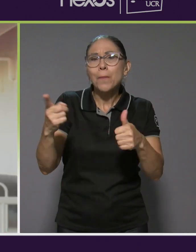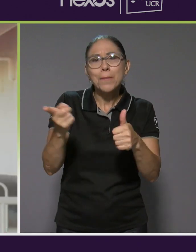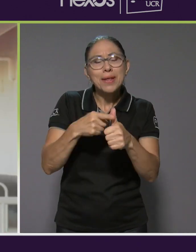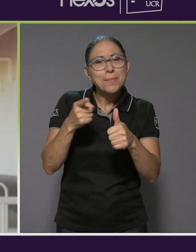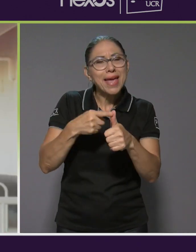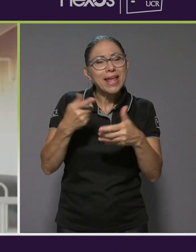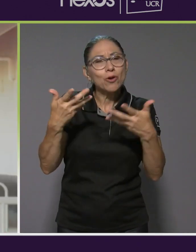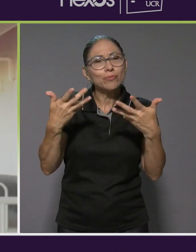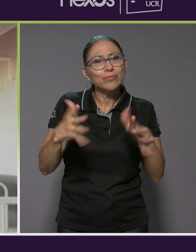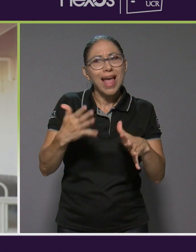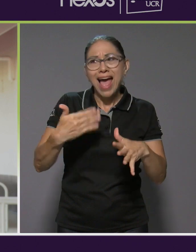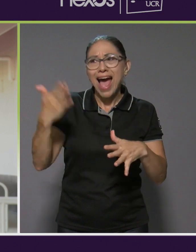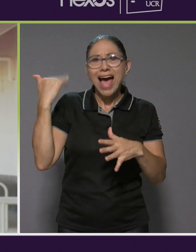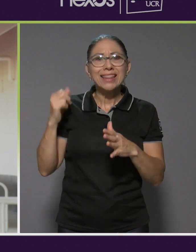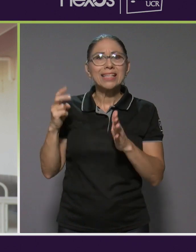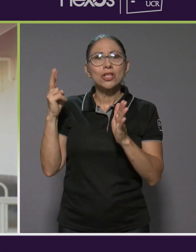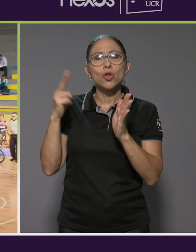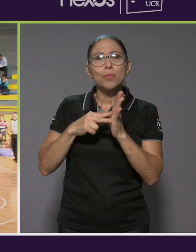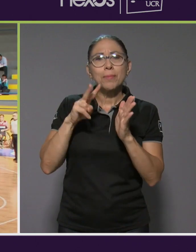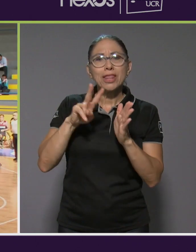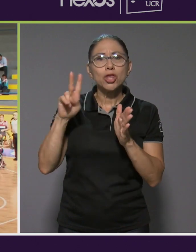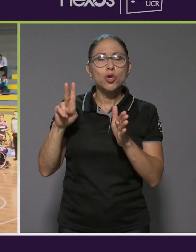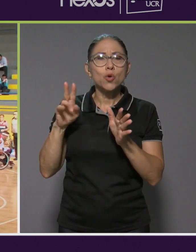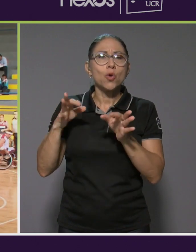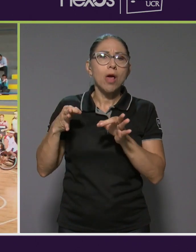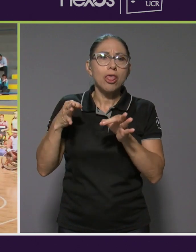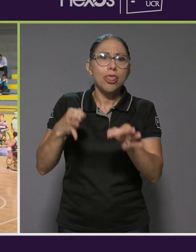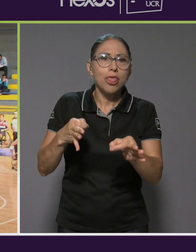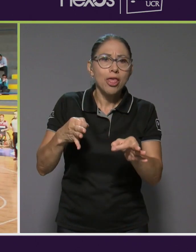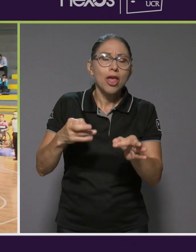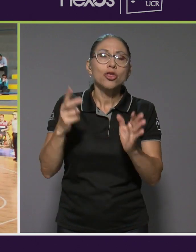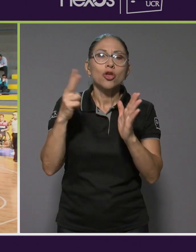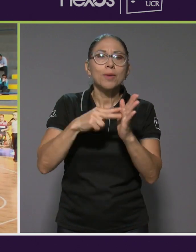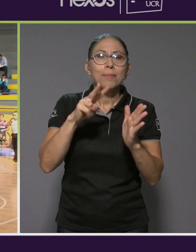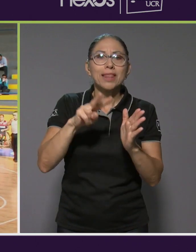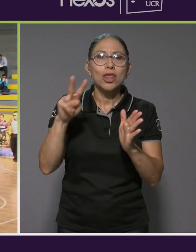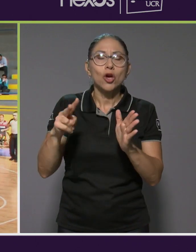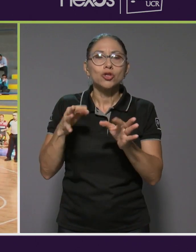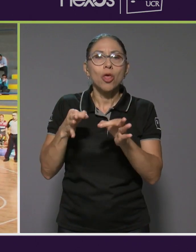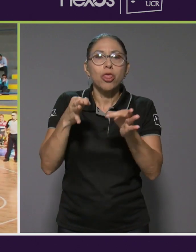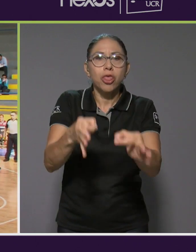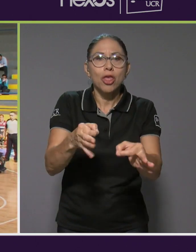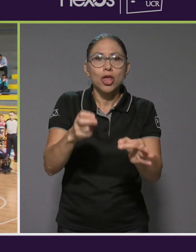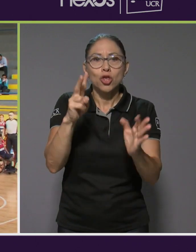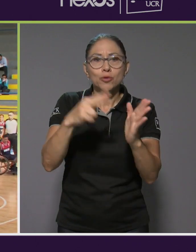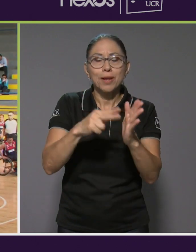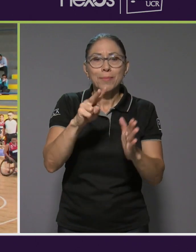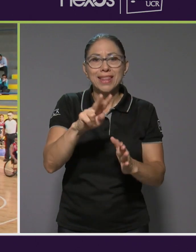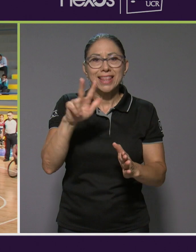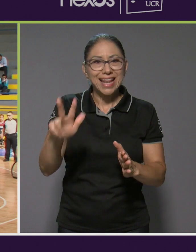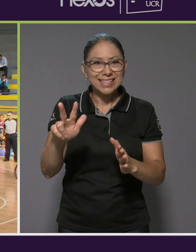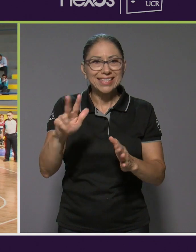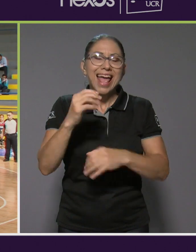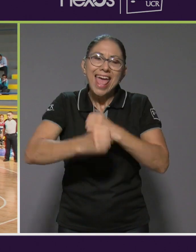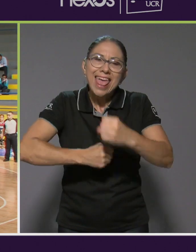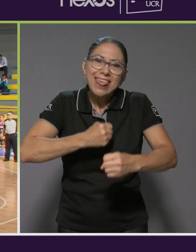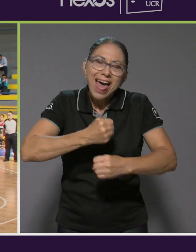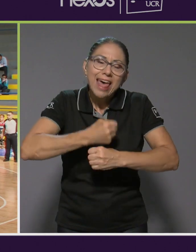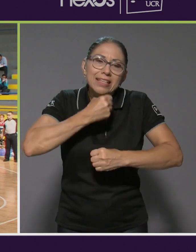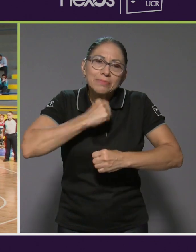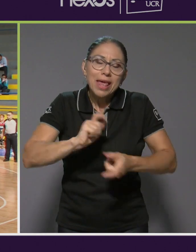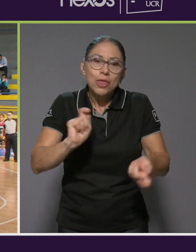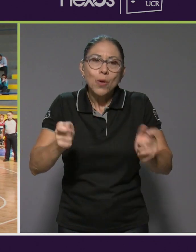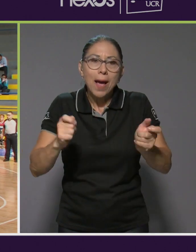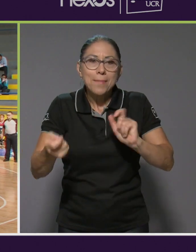ser en el 2021, luego en el 2022 y luego en el 2023, las edades se han ido cambiando, el rango de edades, entonces ya algunos quedaron fuera del